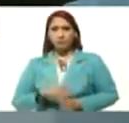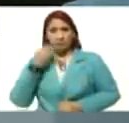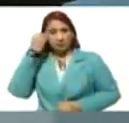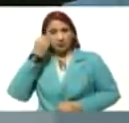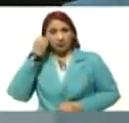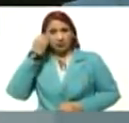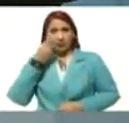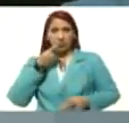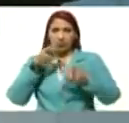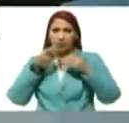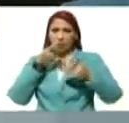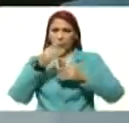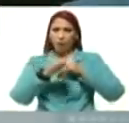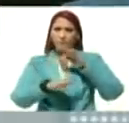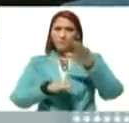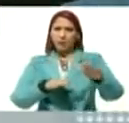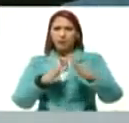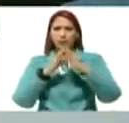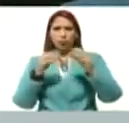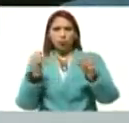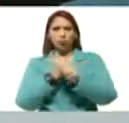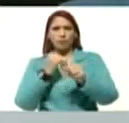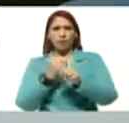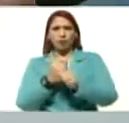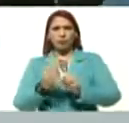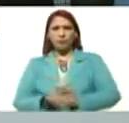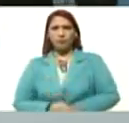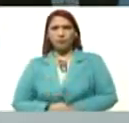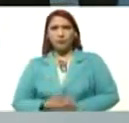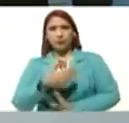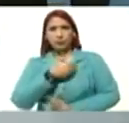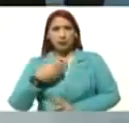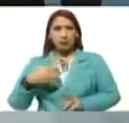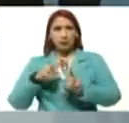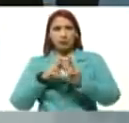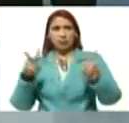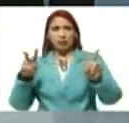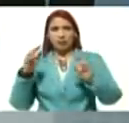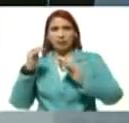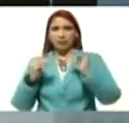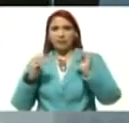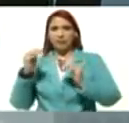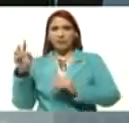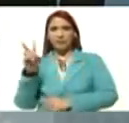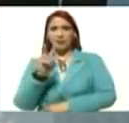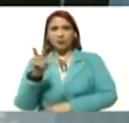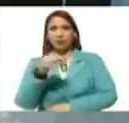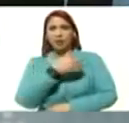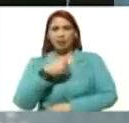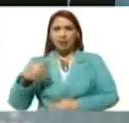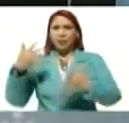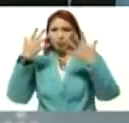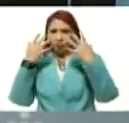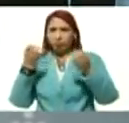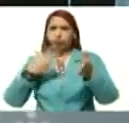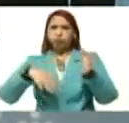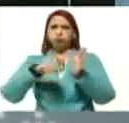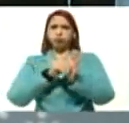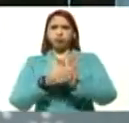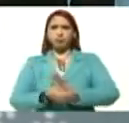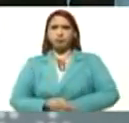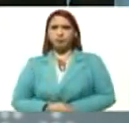diálogo, avance en toda su agenda, queremos paz, y estabilidad, para Venezuela, queremos entendimiento, y reconciliación,